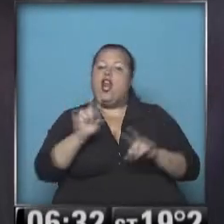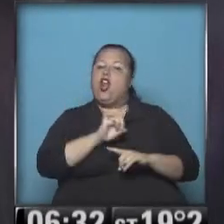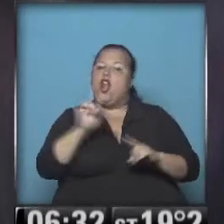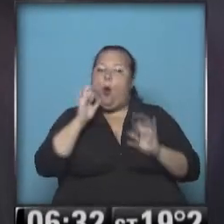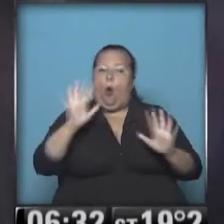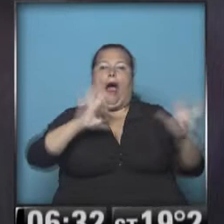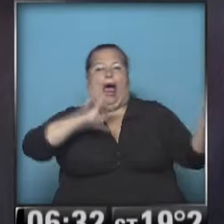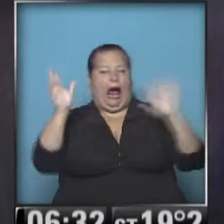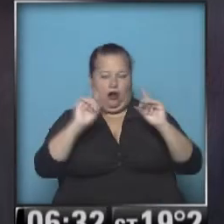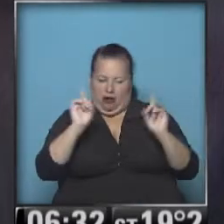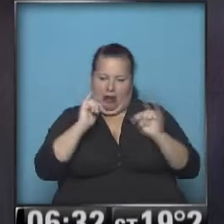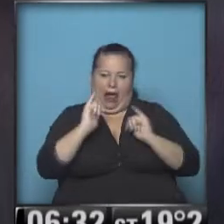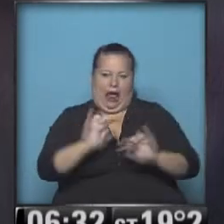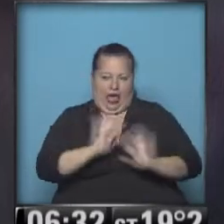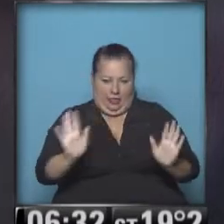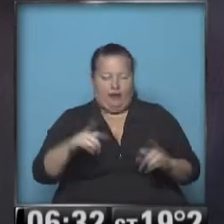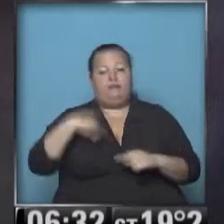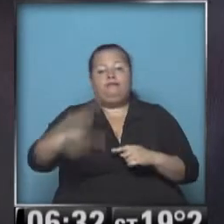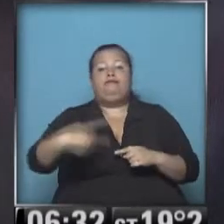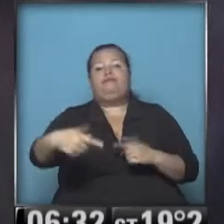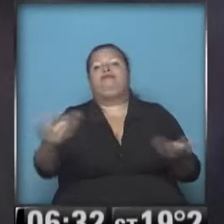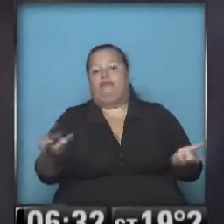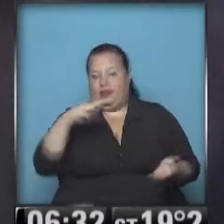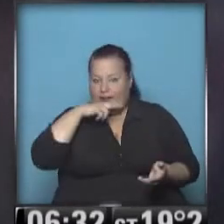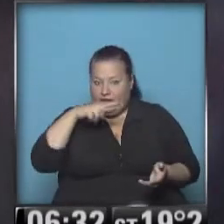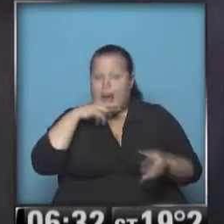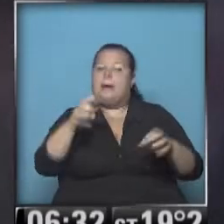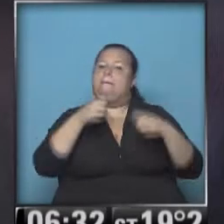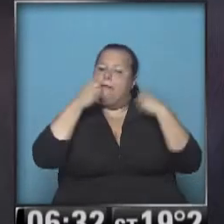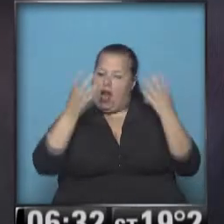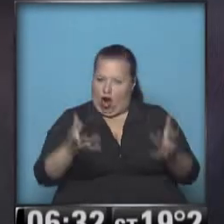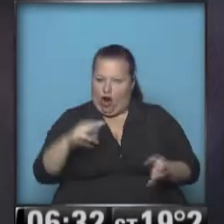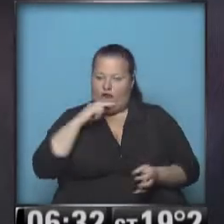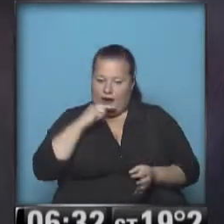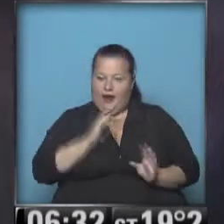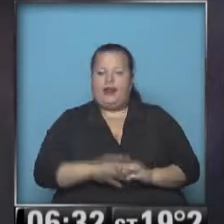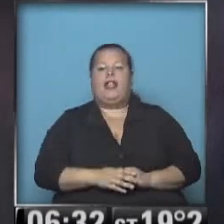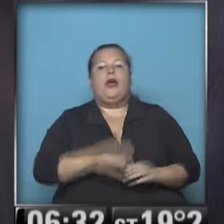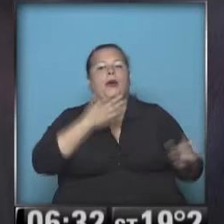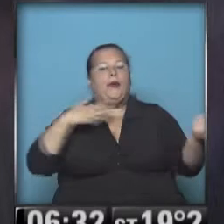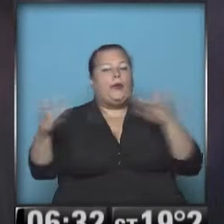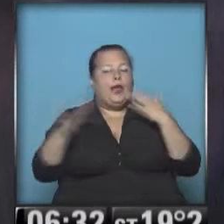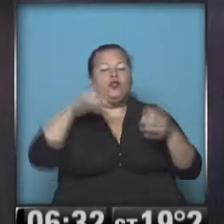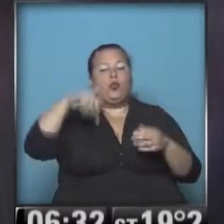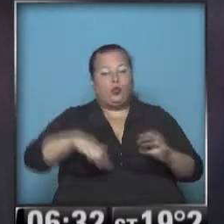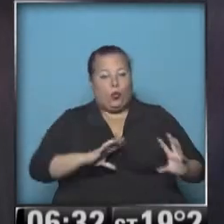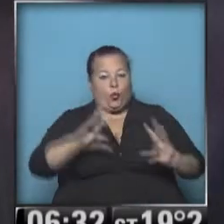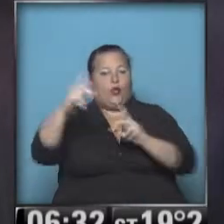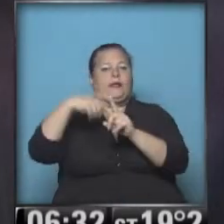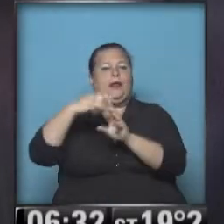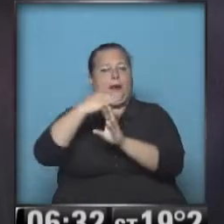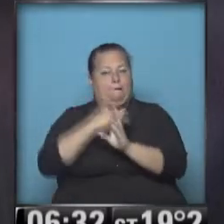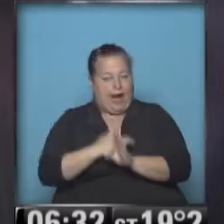en alerta. El extendido, claro, viernes, va a mejorar el viernes. Con viento sur, desciende la